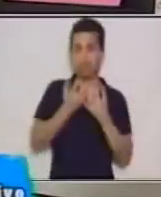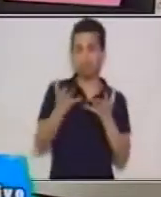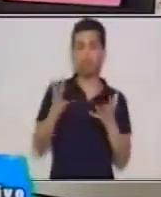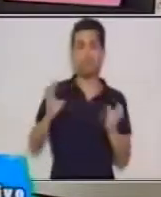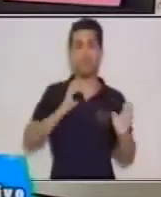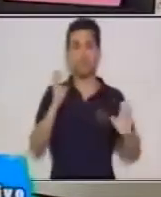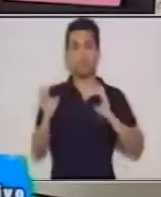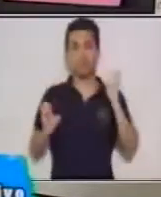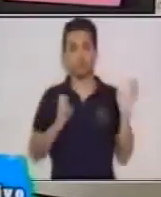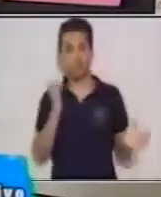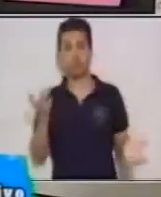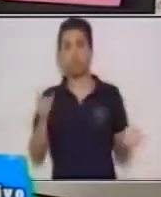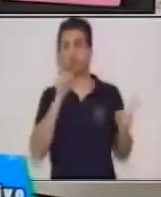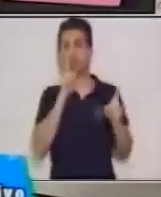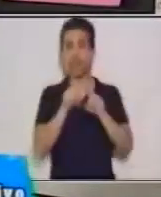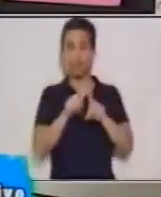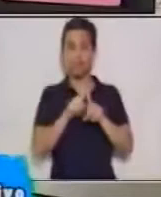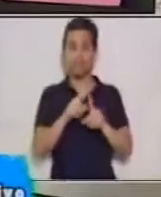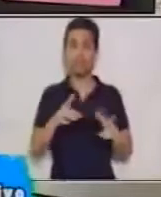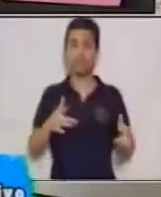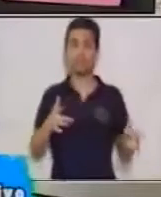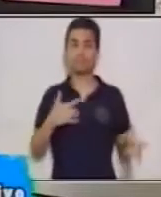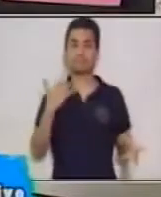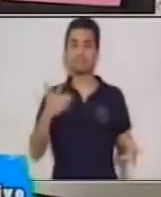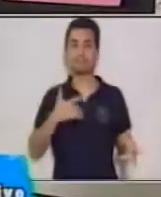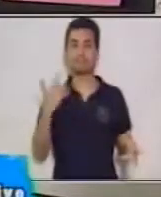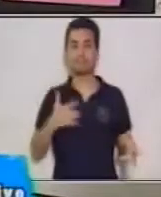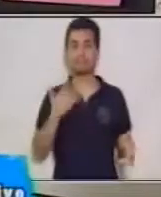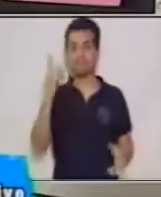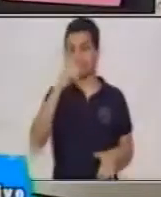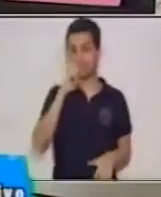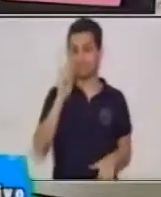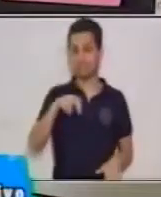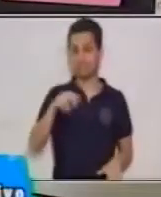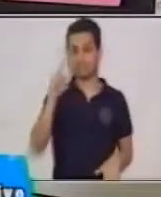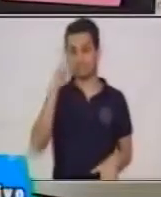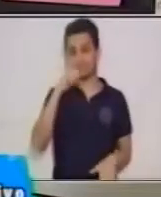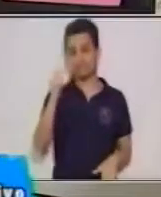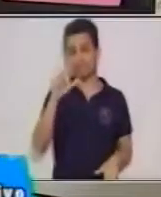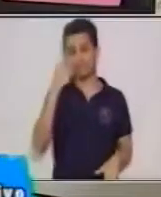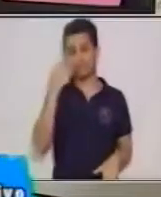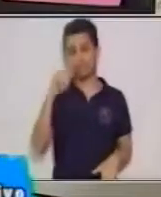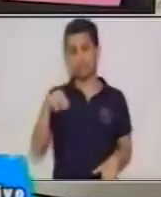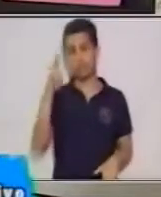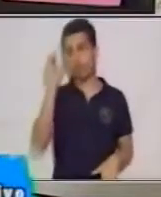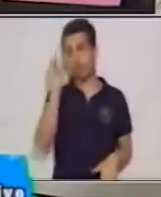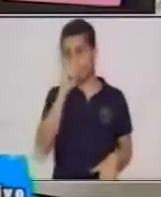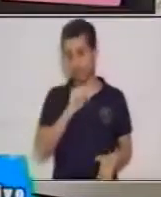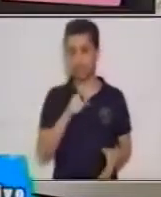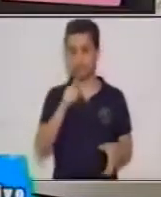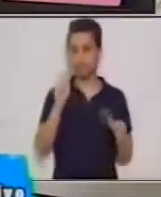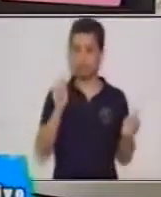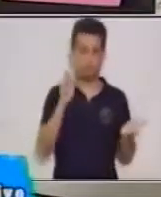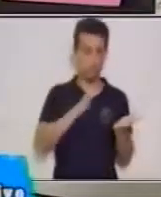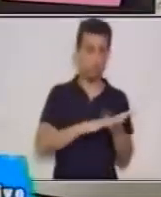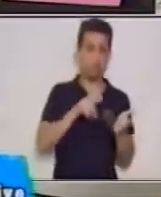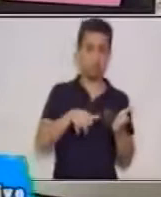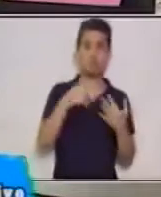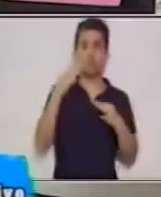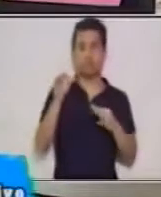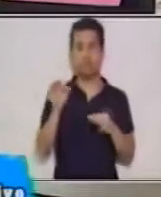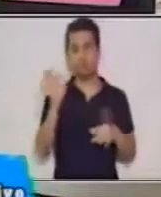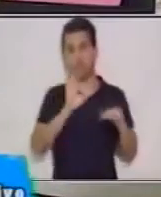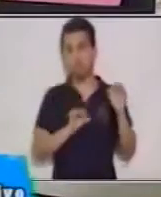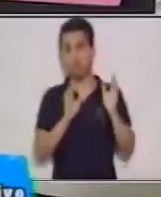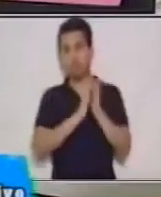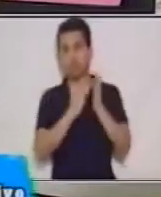a cómo él o ella se sienta en ese momento y lo va a plasmar en una hoja o en un cuaderno y ahí